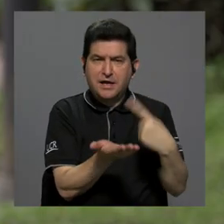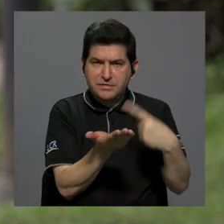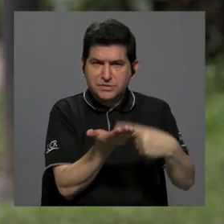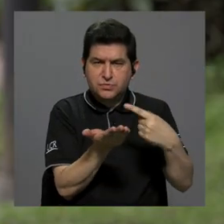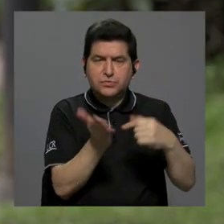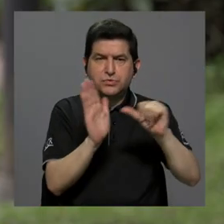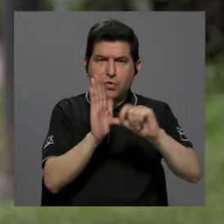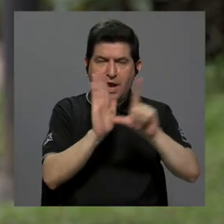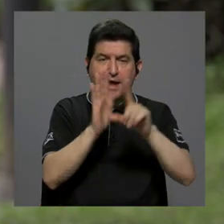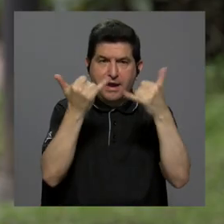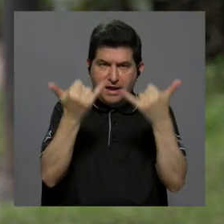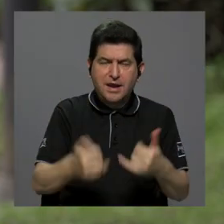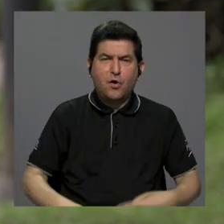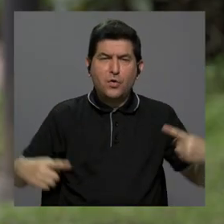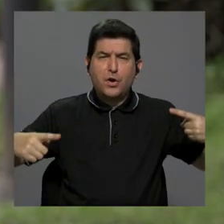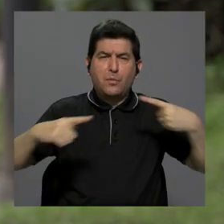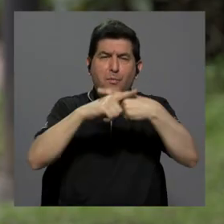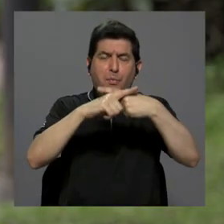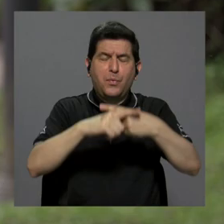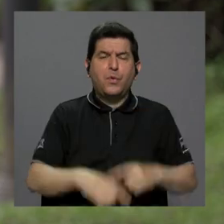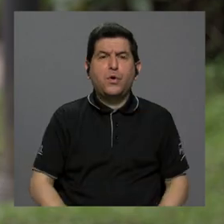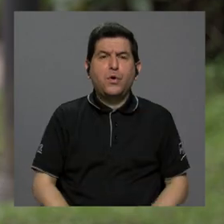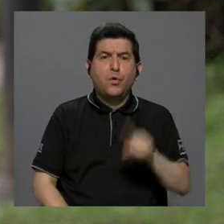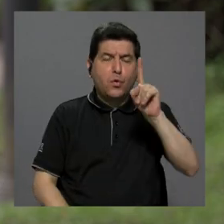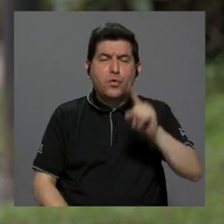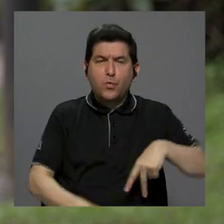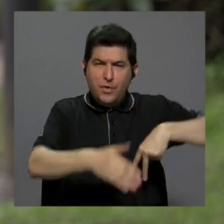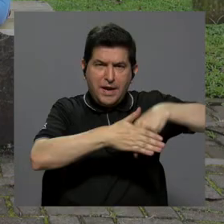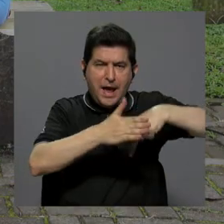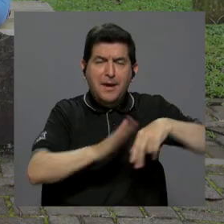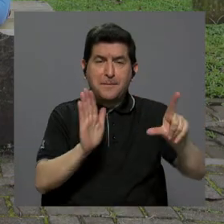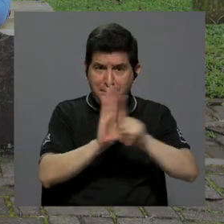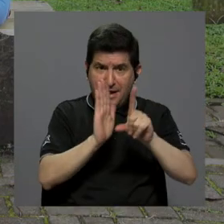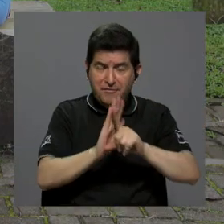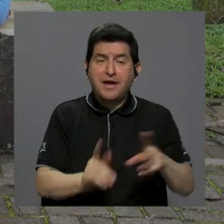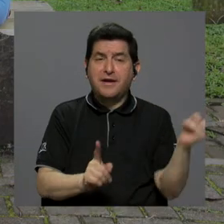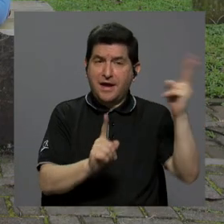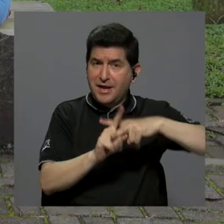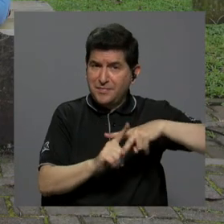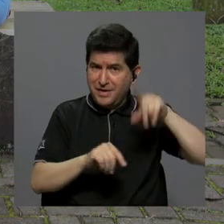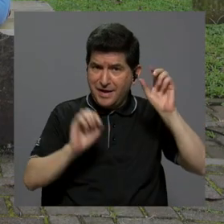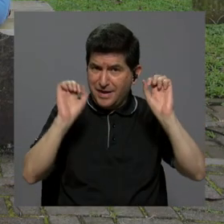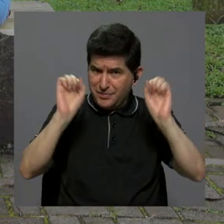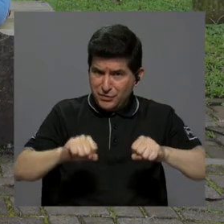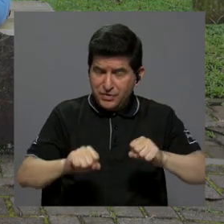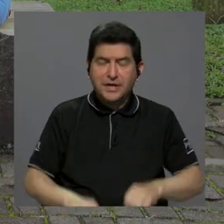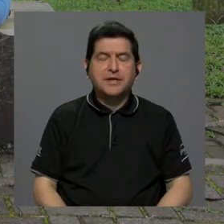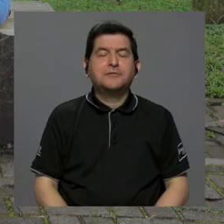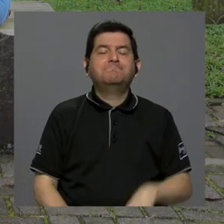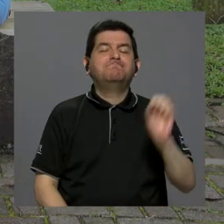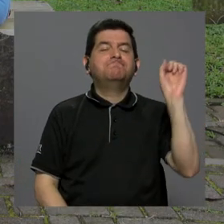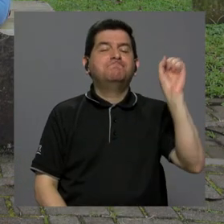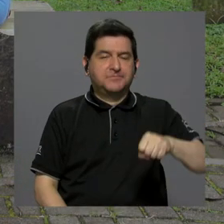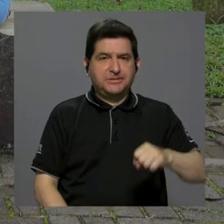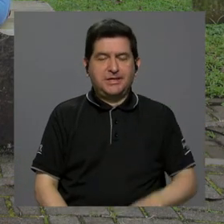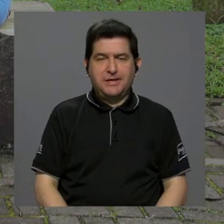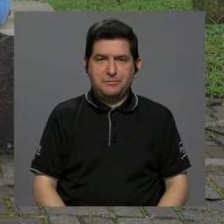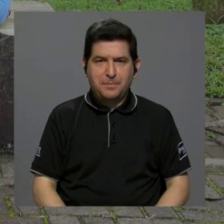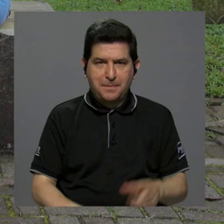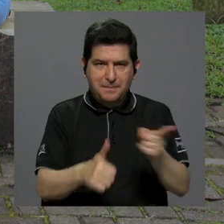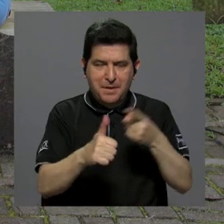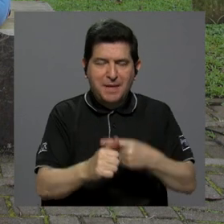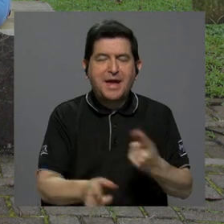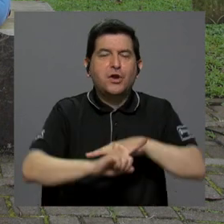propuesta en discusión en la Asamblea Legislativa chocará con muros legales para poder aplicarse? Sí, en primer lugar,